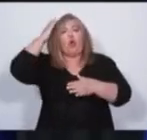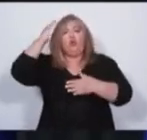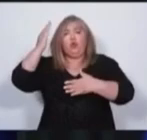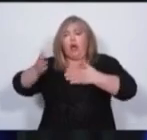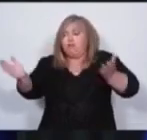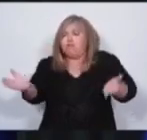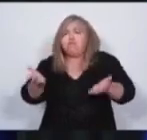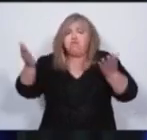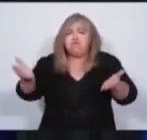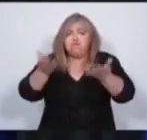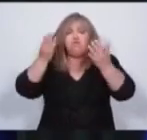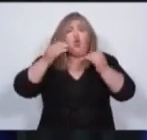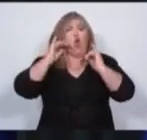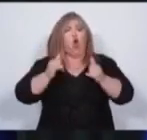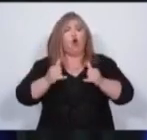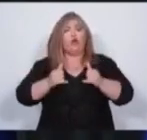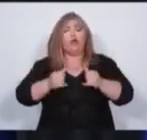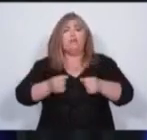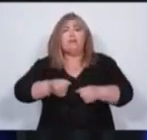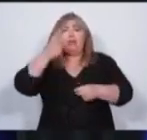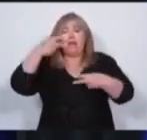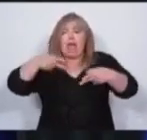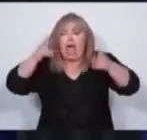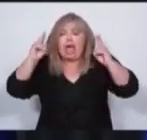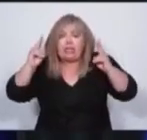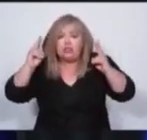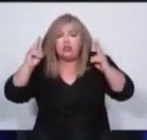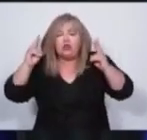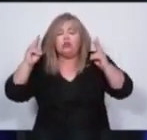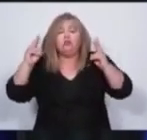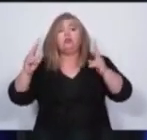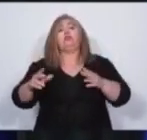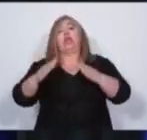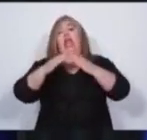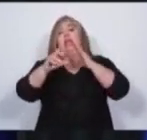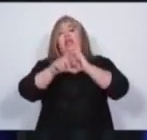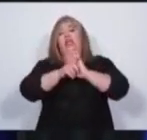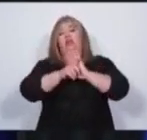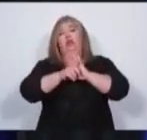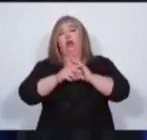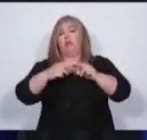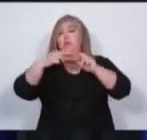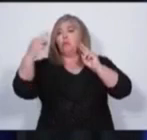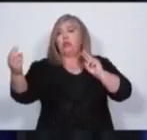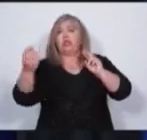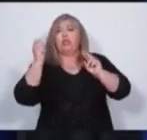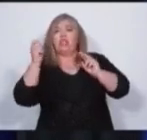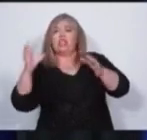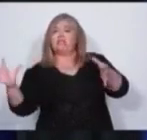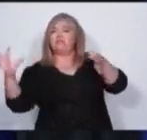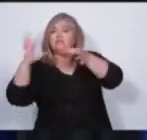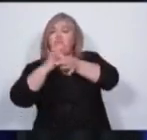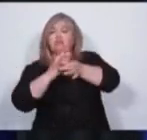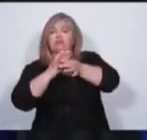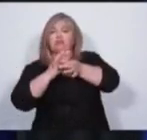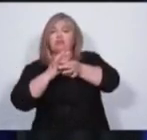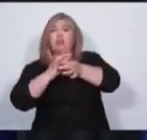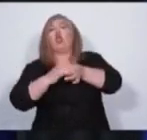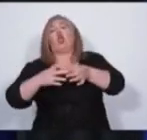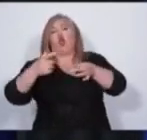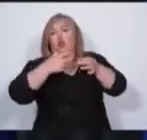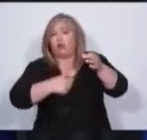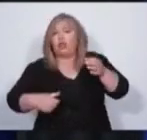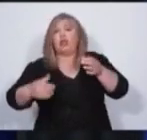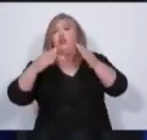jóvenes sean escuchados. La legislatura tiene que ser un puente entre el ejecutivo y la ciudadanía. Pero también tenemos que impulsar leyes